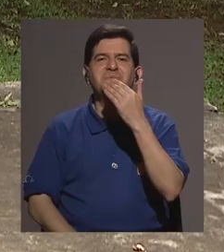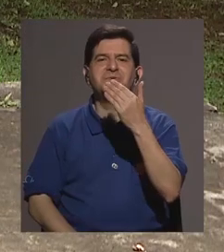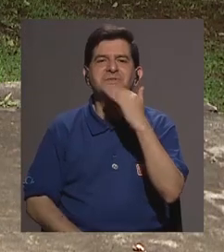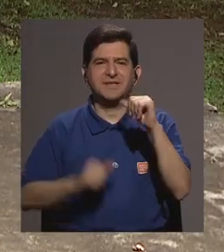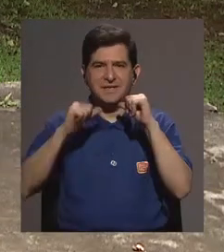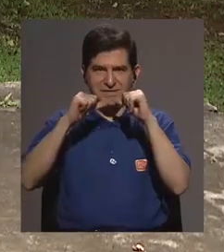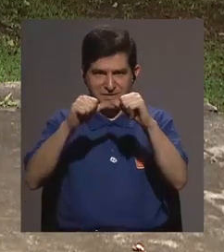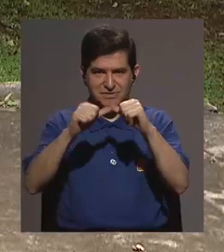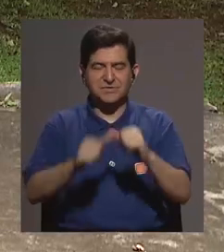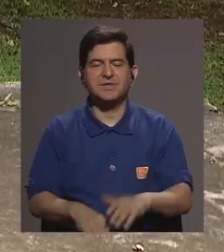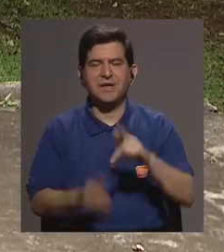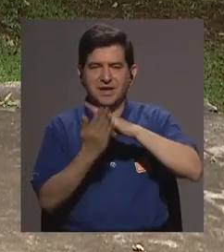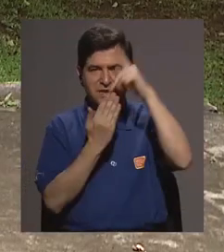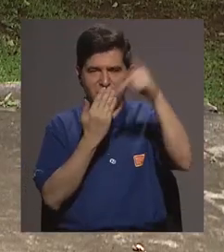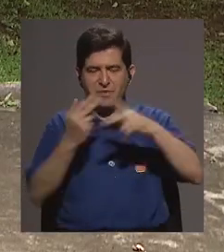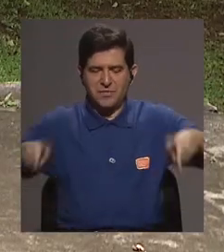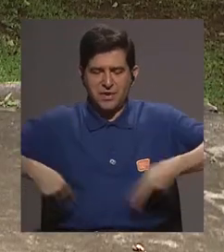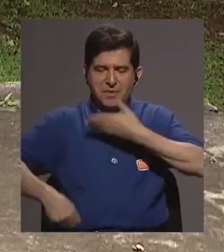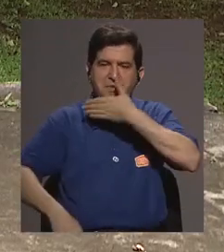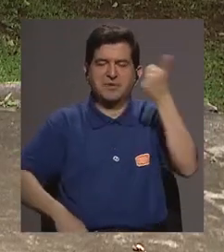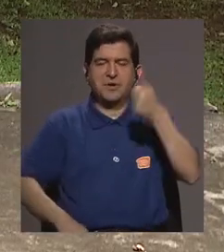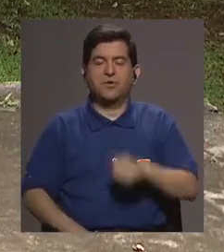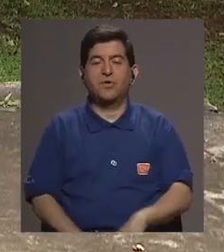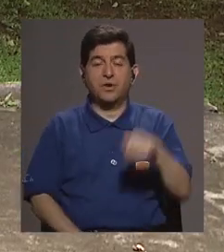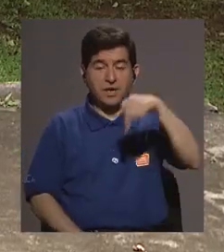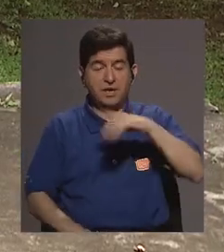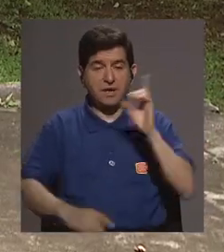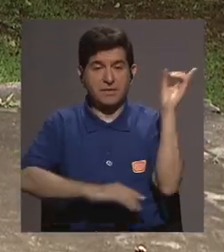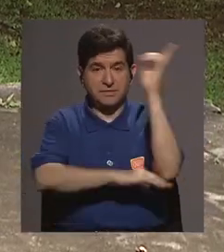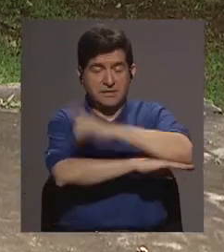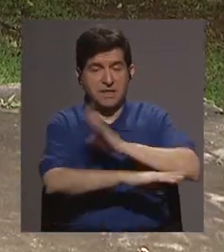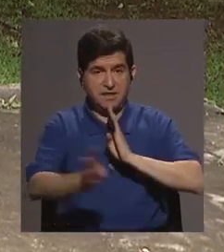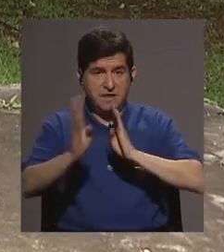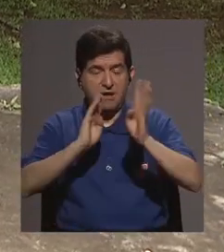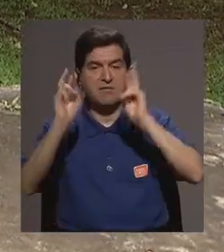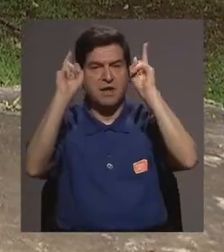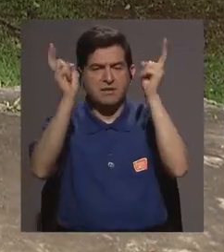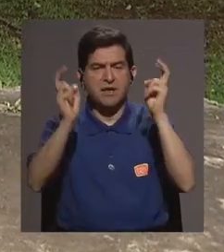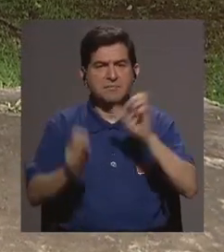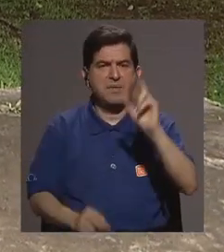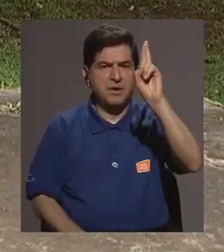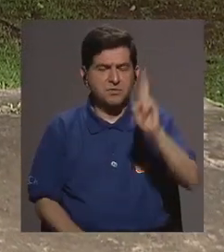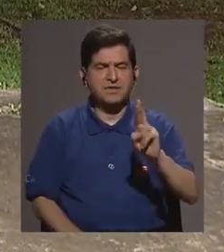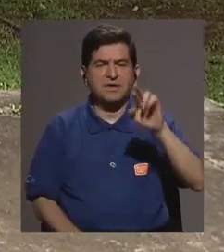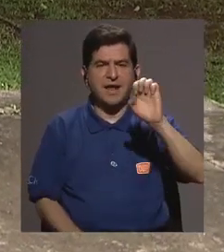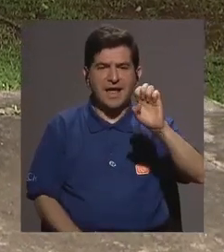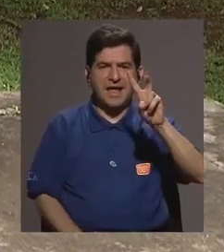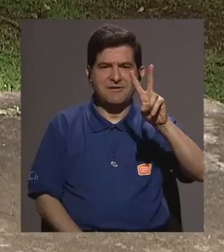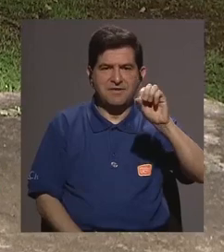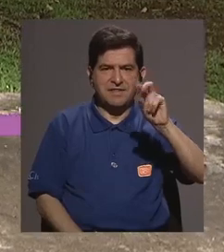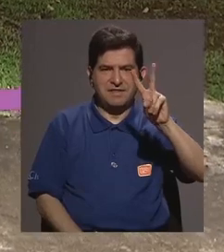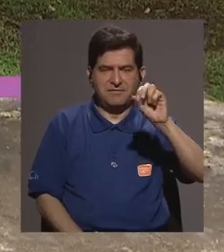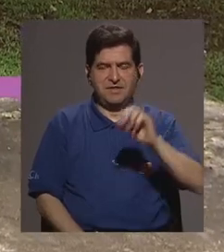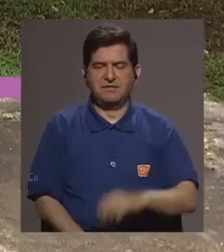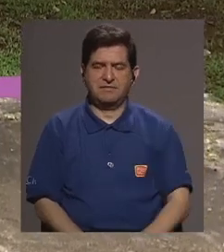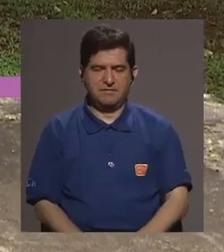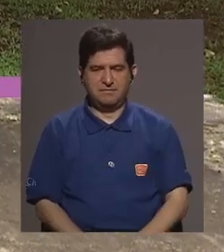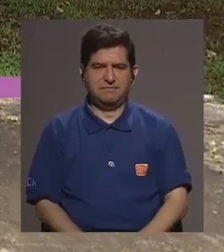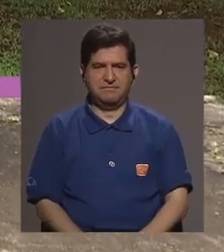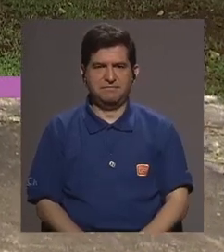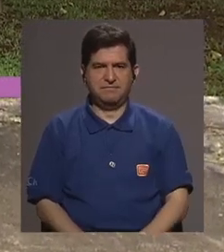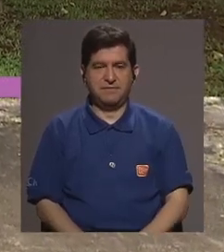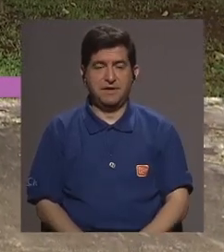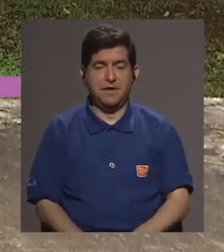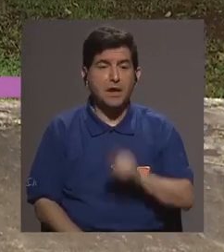gracias por continuar con su telerevista vivir mejor el día de hoy estamos conversando acerca del tema de Costa Rica E2020 y